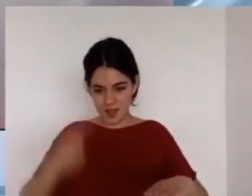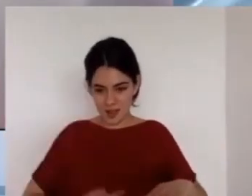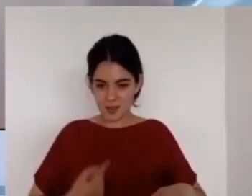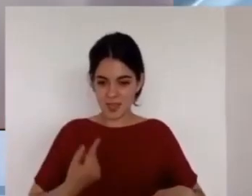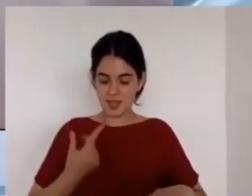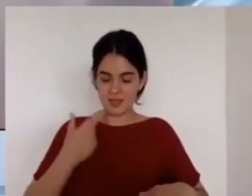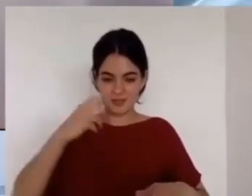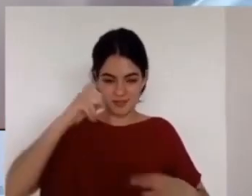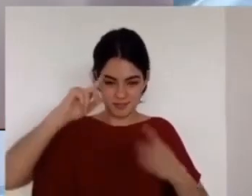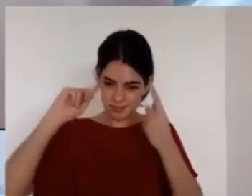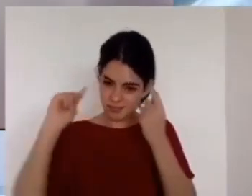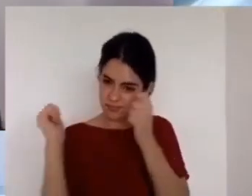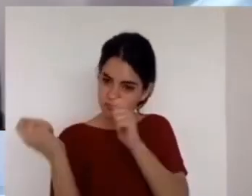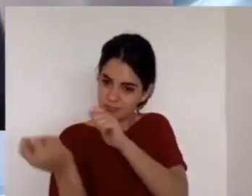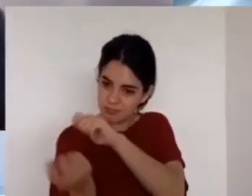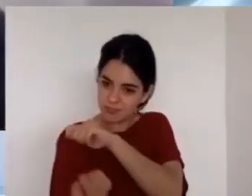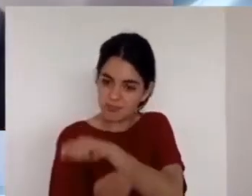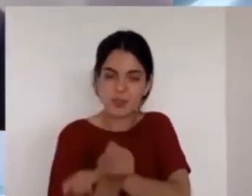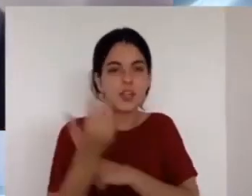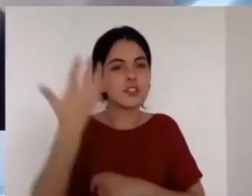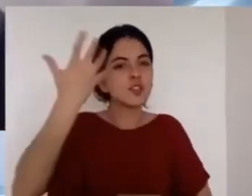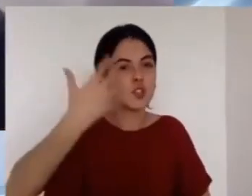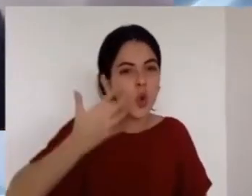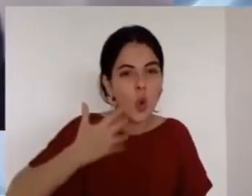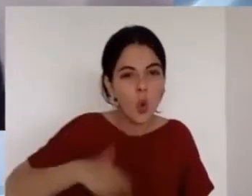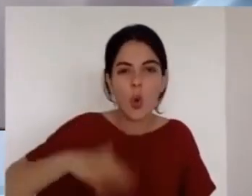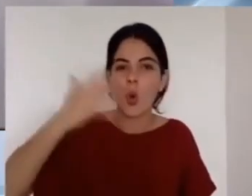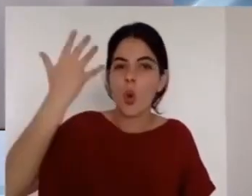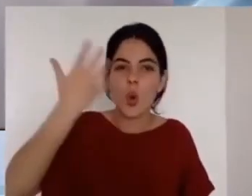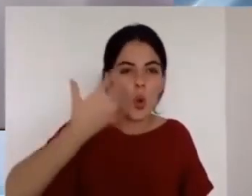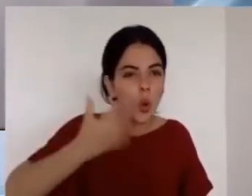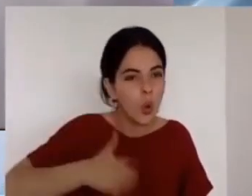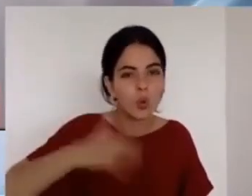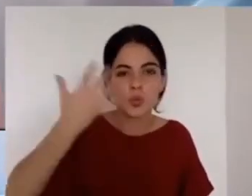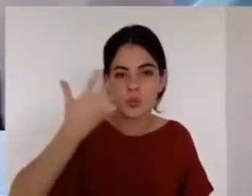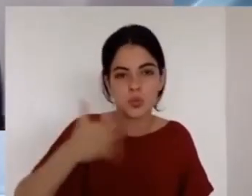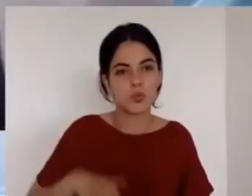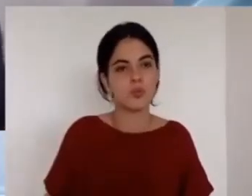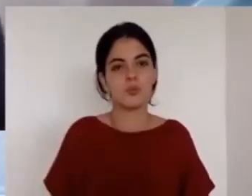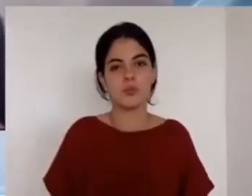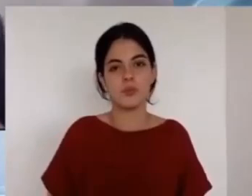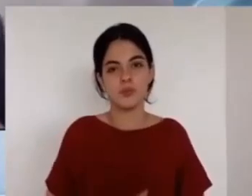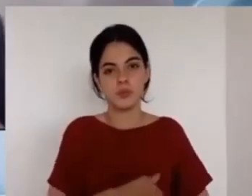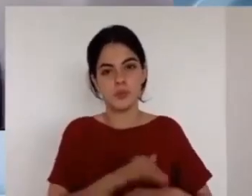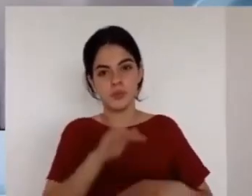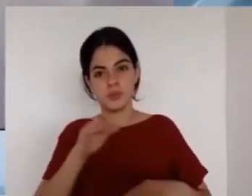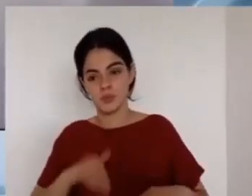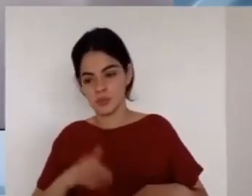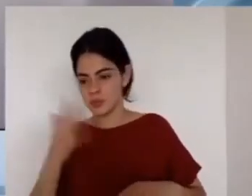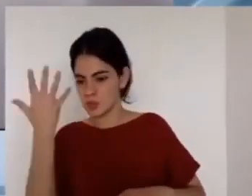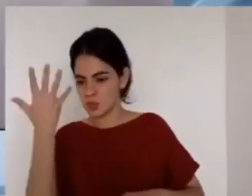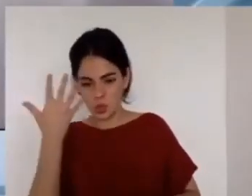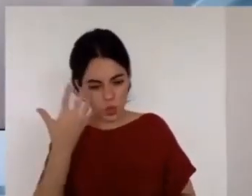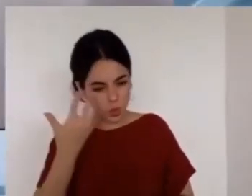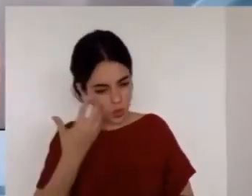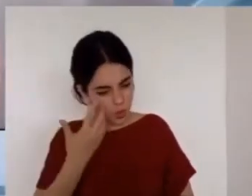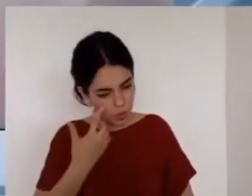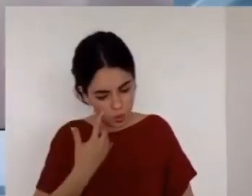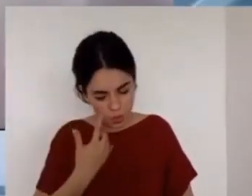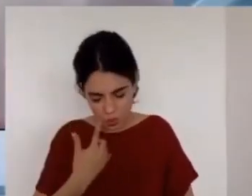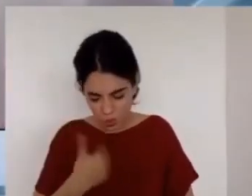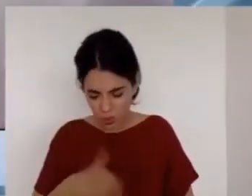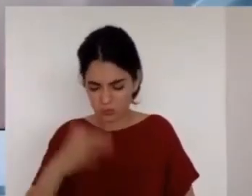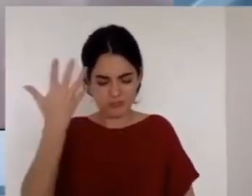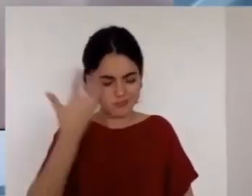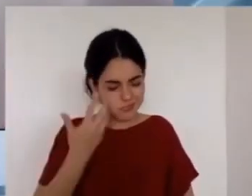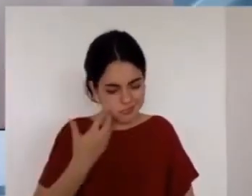lo que hacemos yo he pensado que ese es el gran desafío de todo creyente actuar de acuerdo a lo que es es decir de acuerdo a